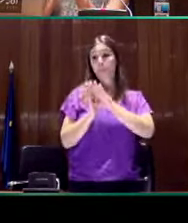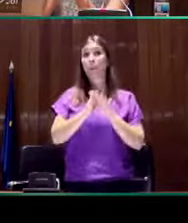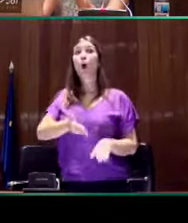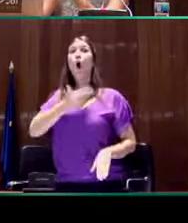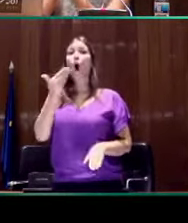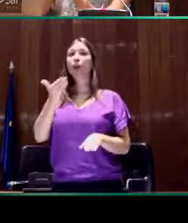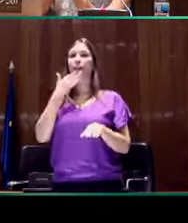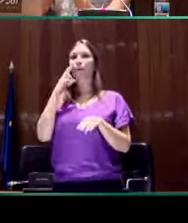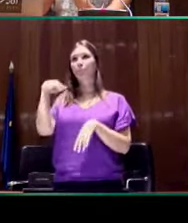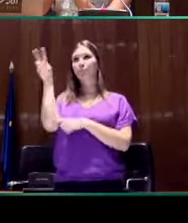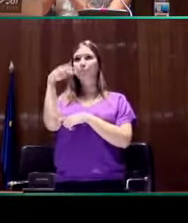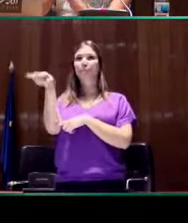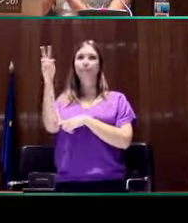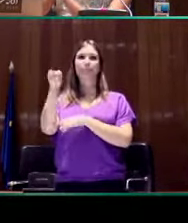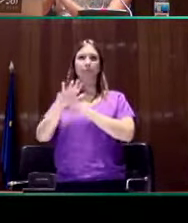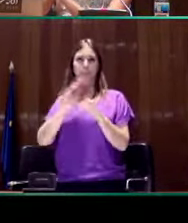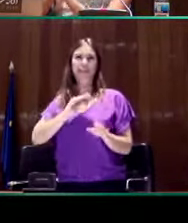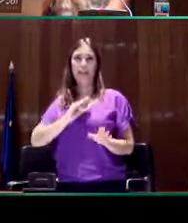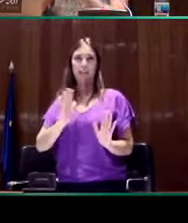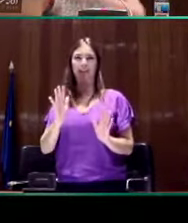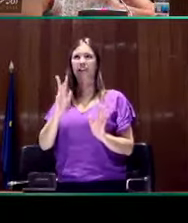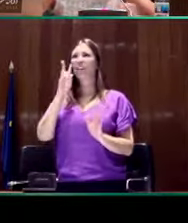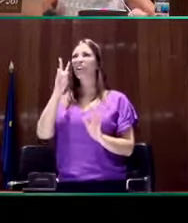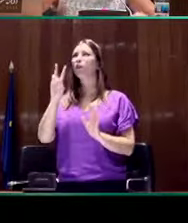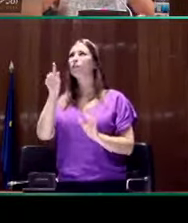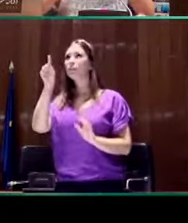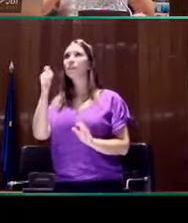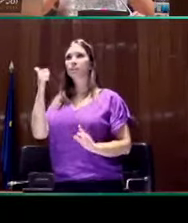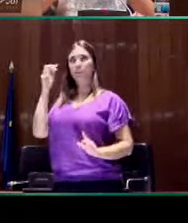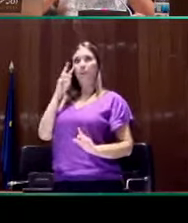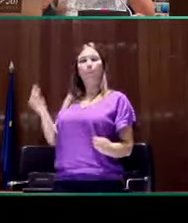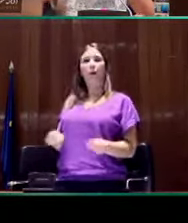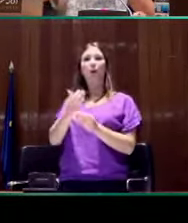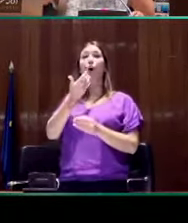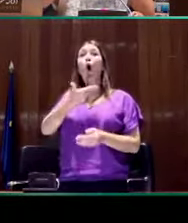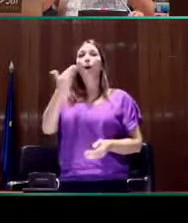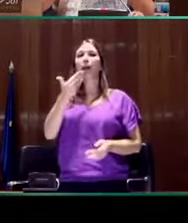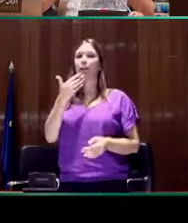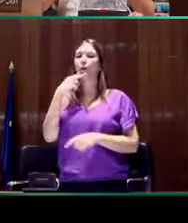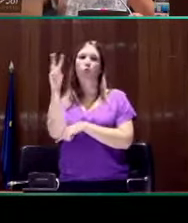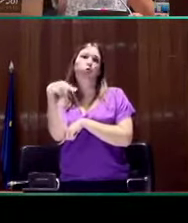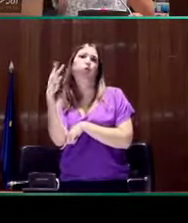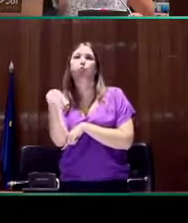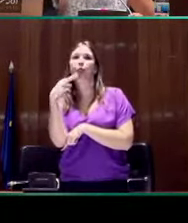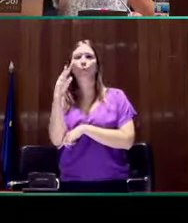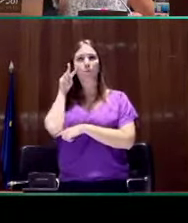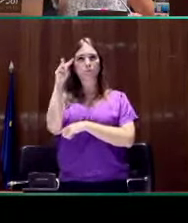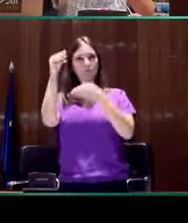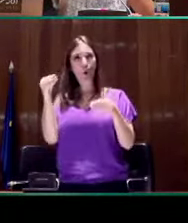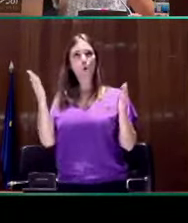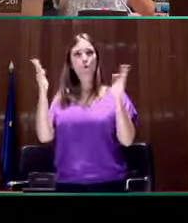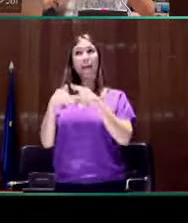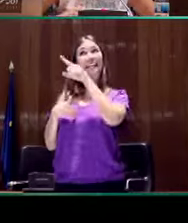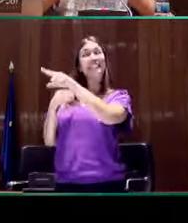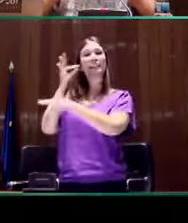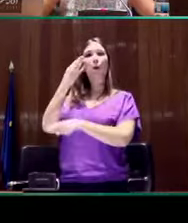existe una dispersión. Creo que en la siguiente diapositiva se ve mejor. Por ejemplo, aquí tenemos la imagen de Bibiasa, en